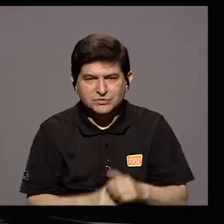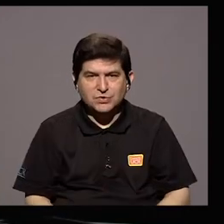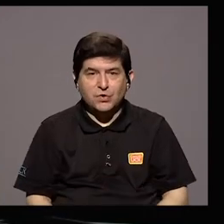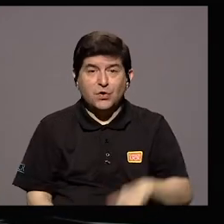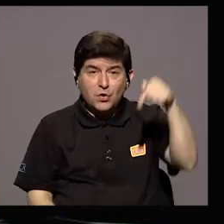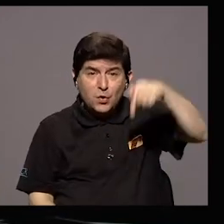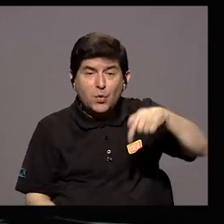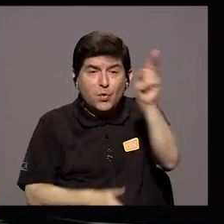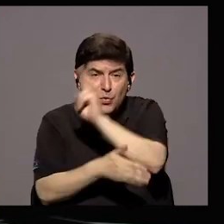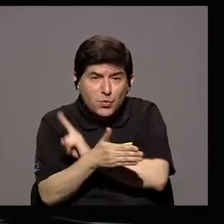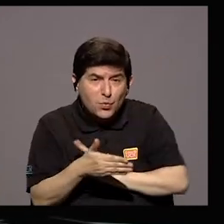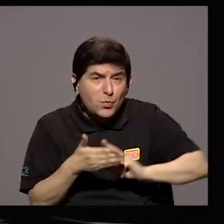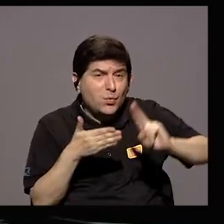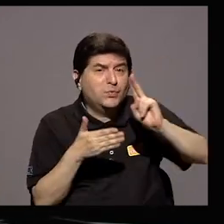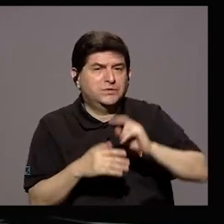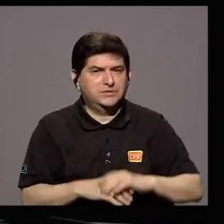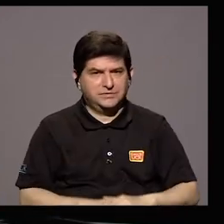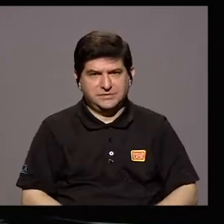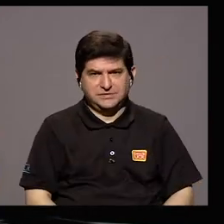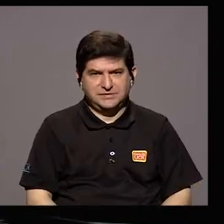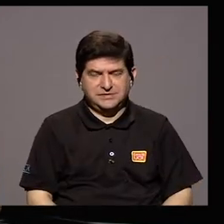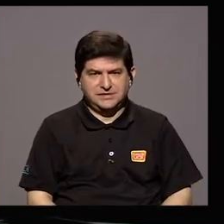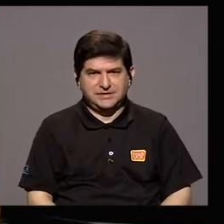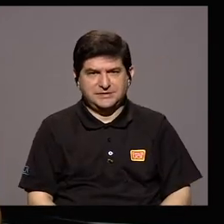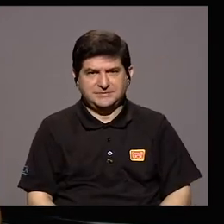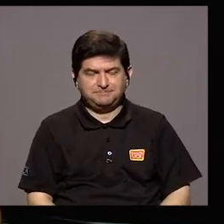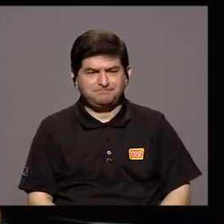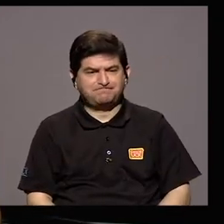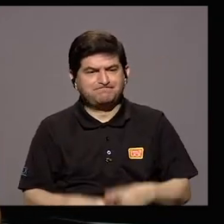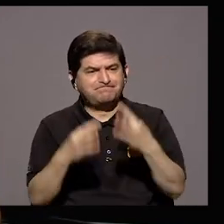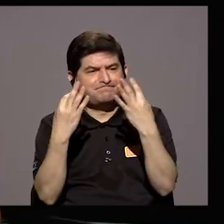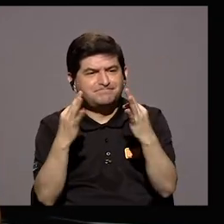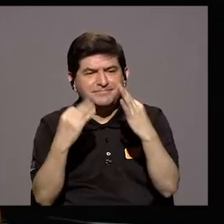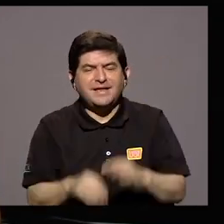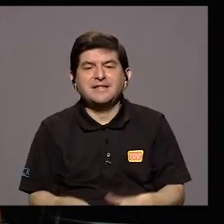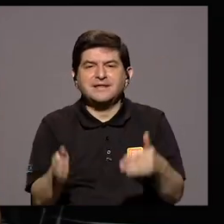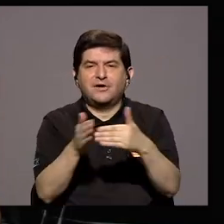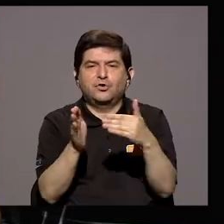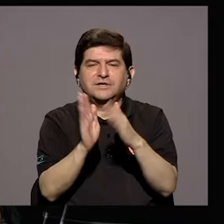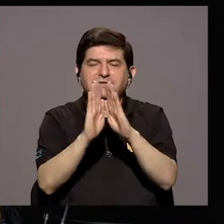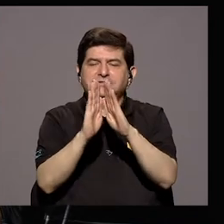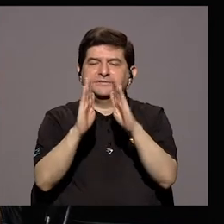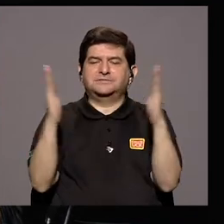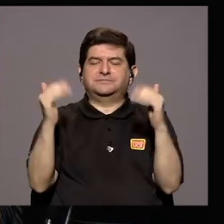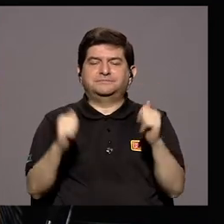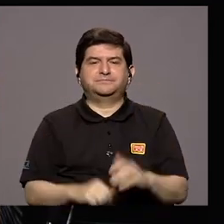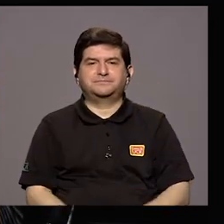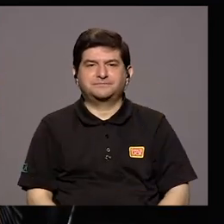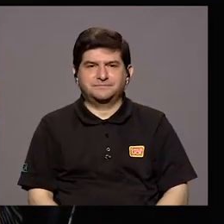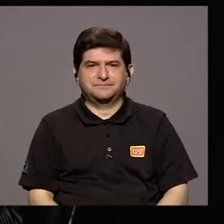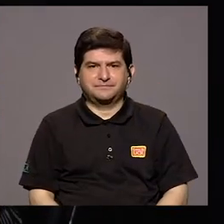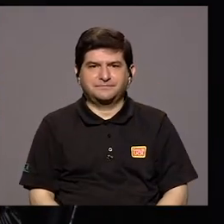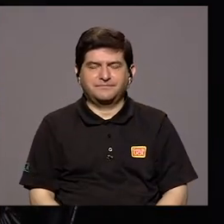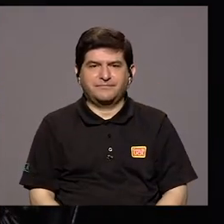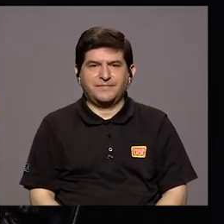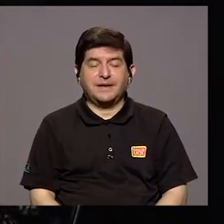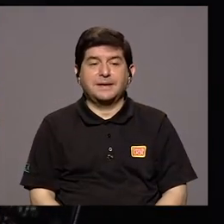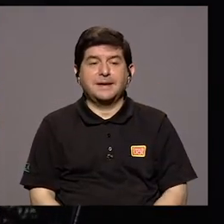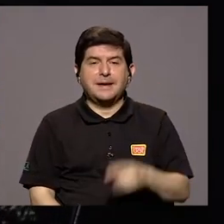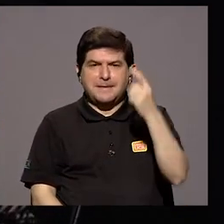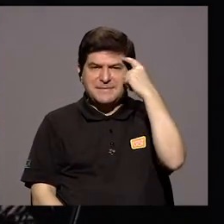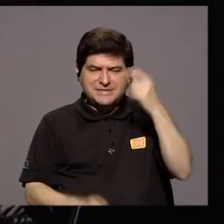Hoy la universidad, como dice usted Despierta y abre el girasol Sí, pensar la